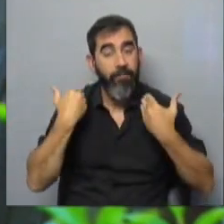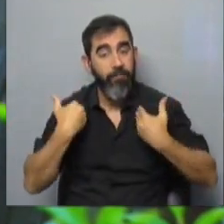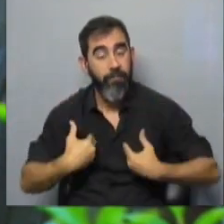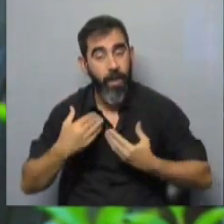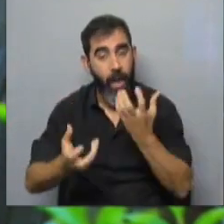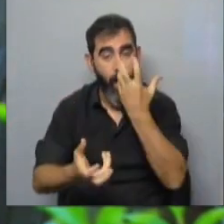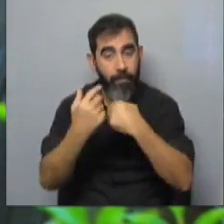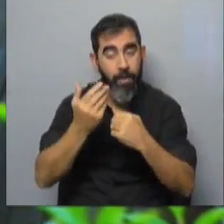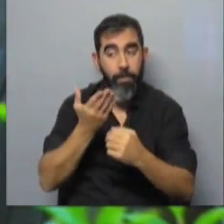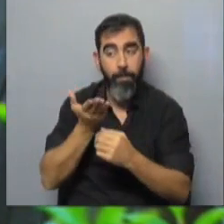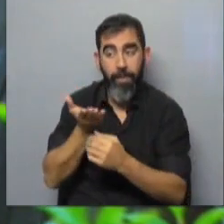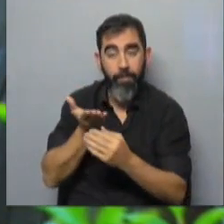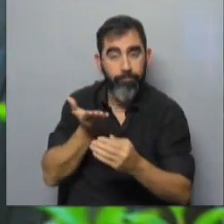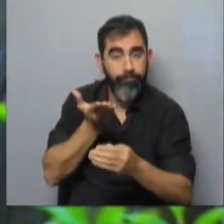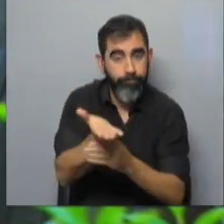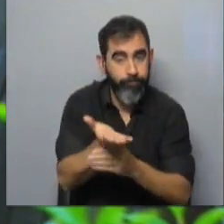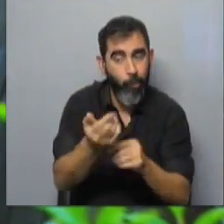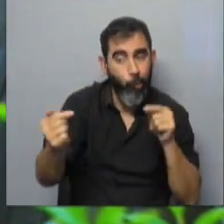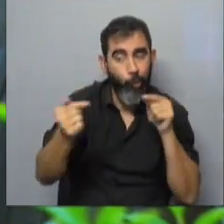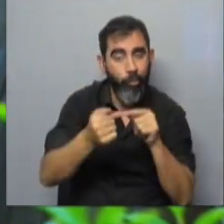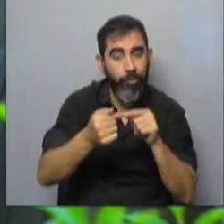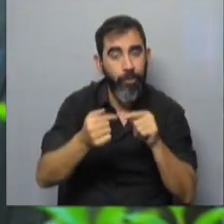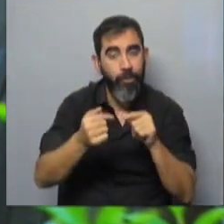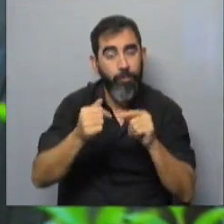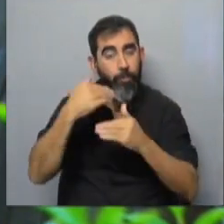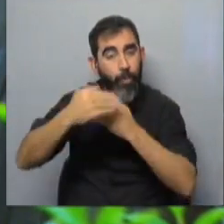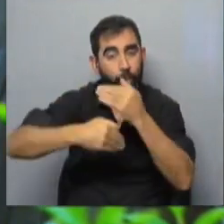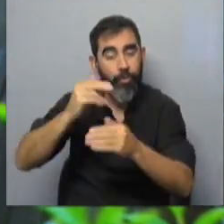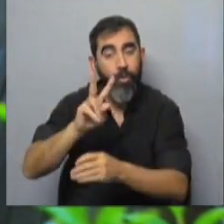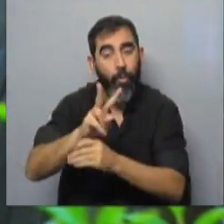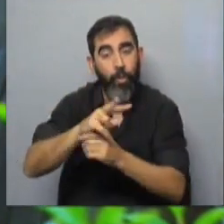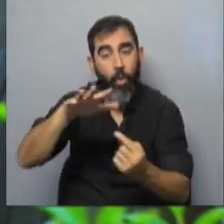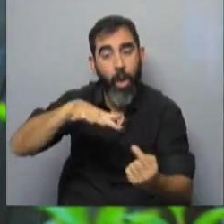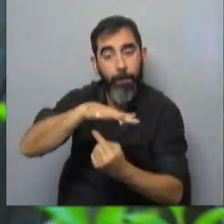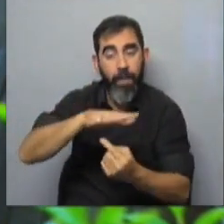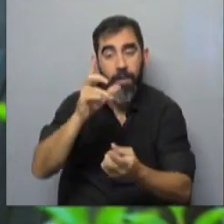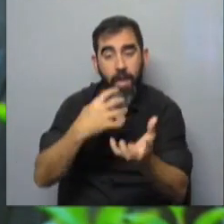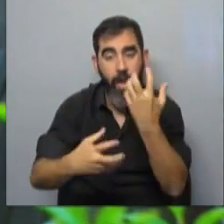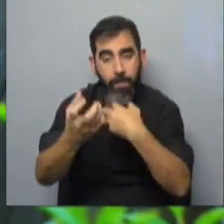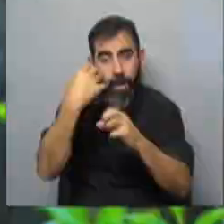un recurso de revocación al considerar que va en contra de todo progreso de cuidado ambiental y animal.